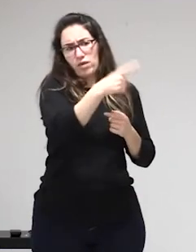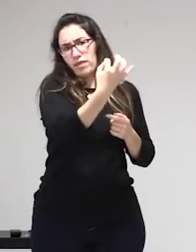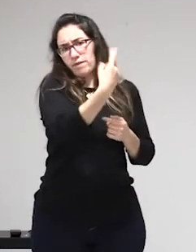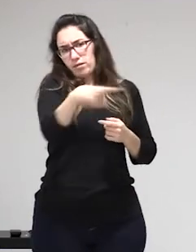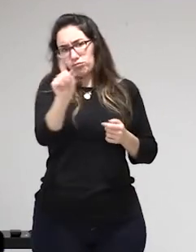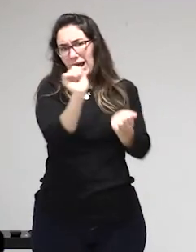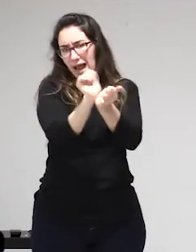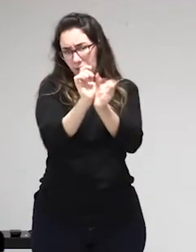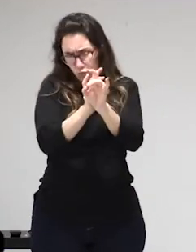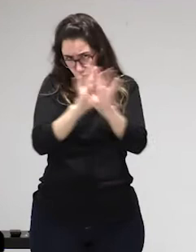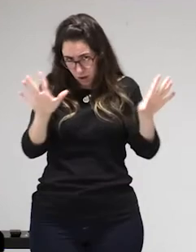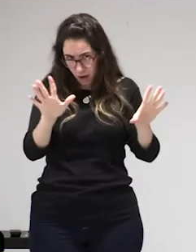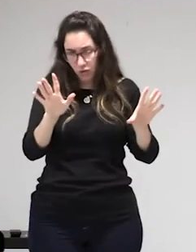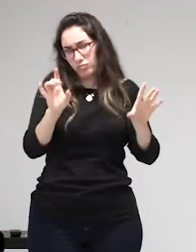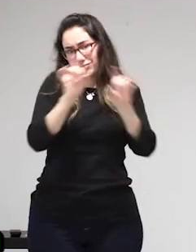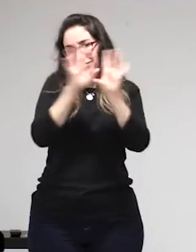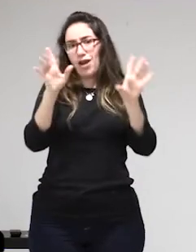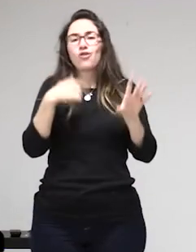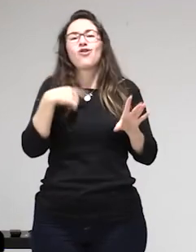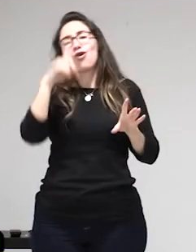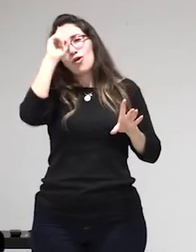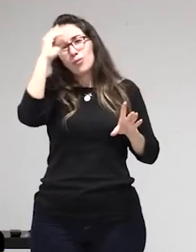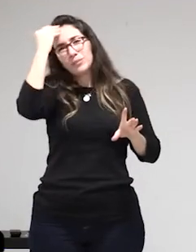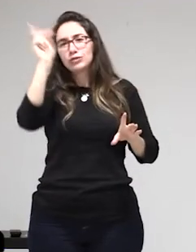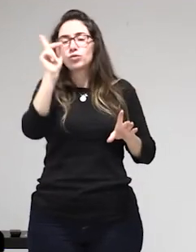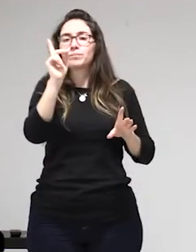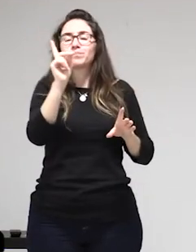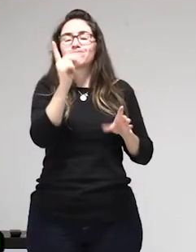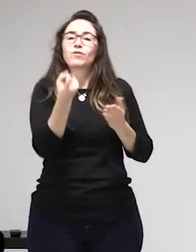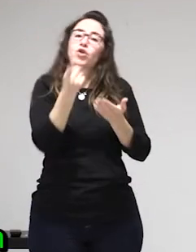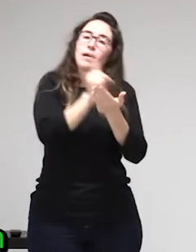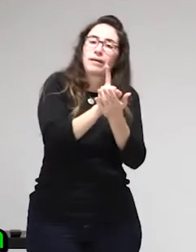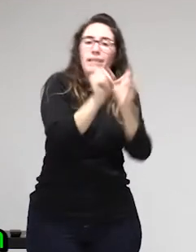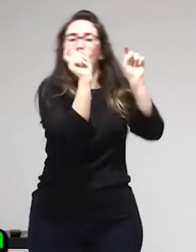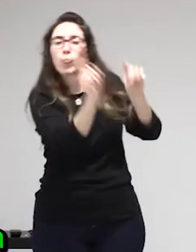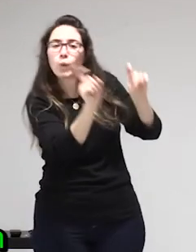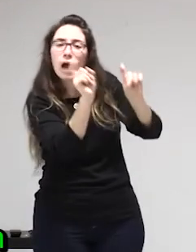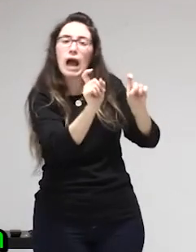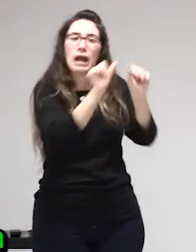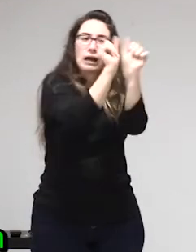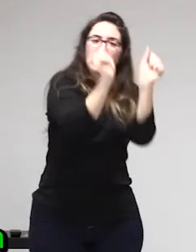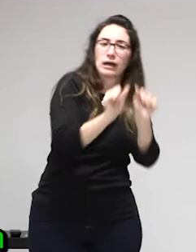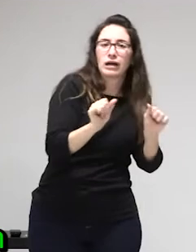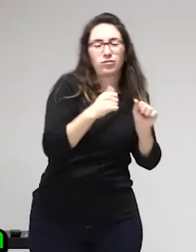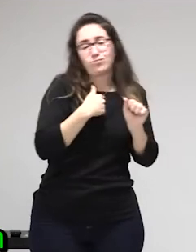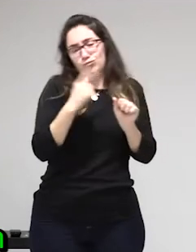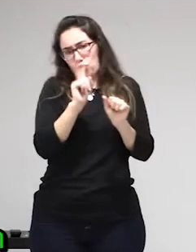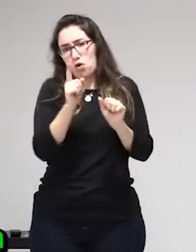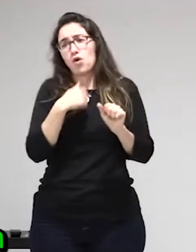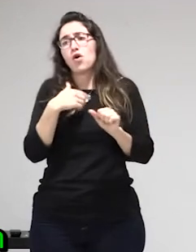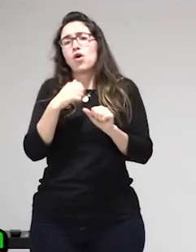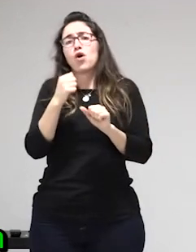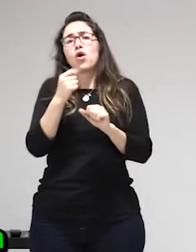significa que las mujeres que están ejerciendo la prostitución de manera irregular van a tener que